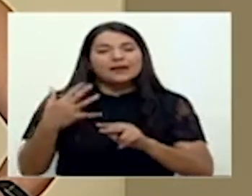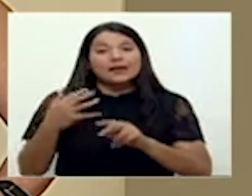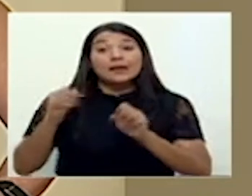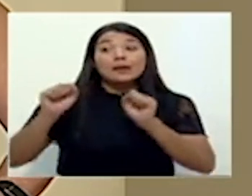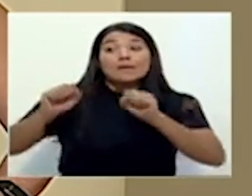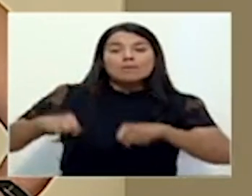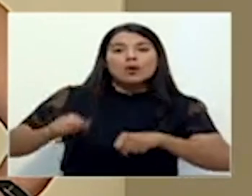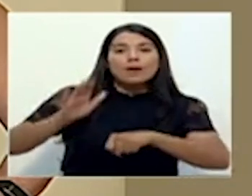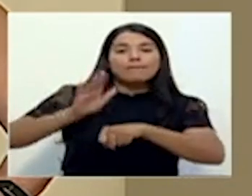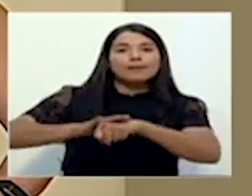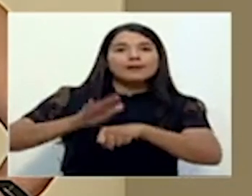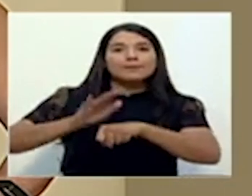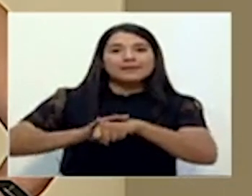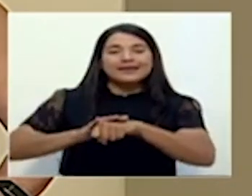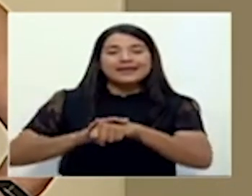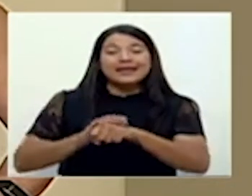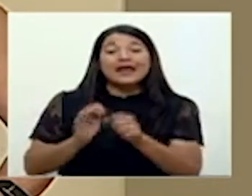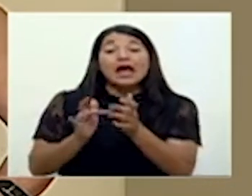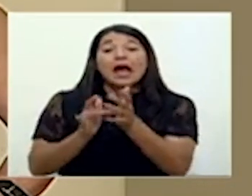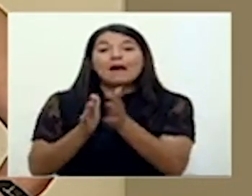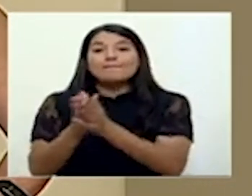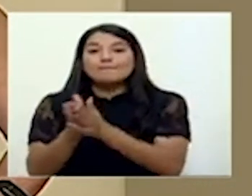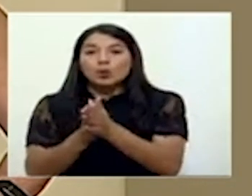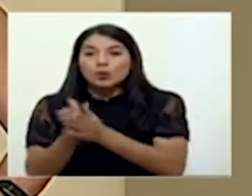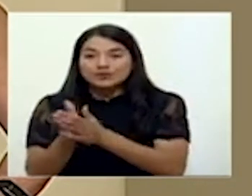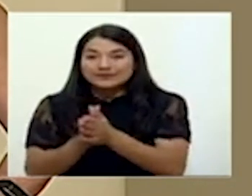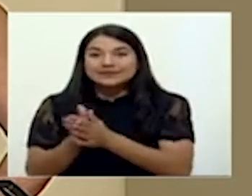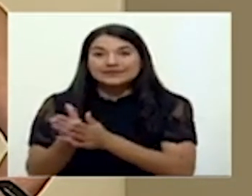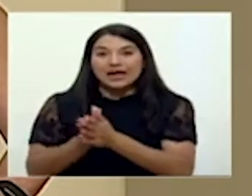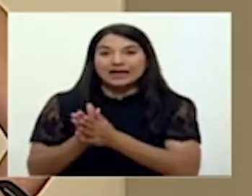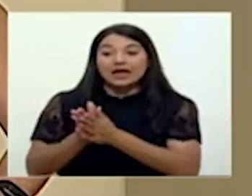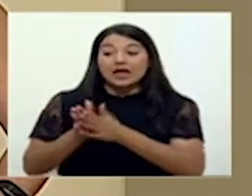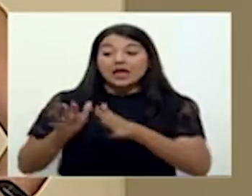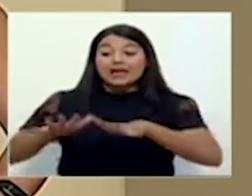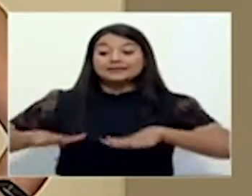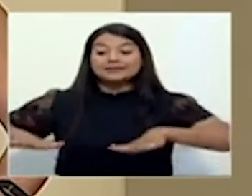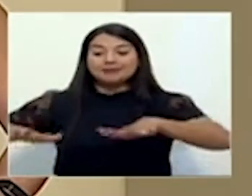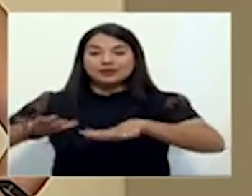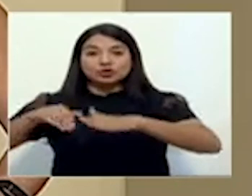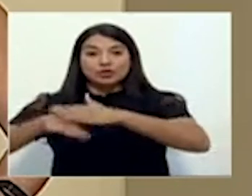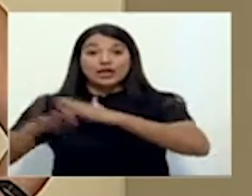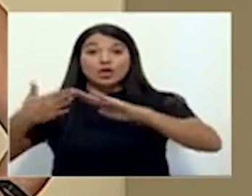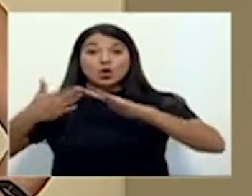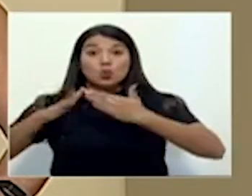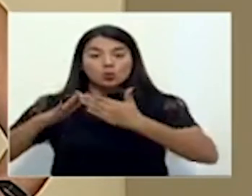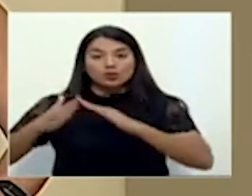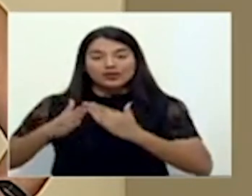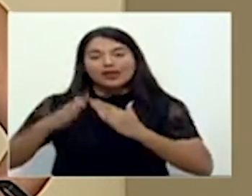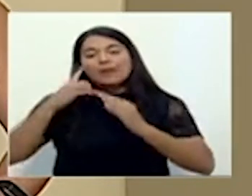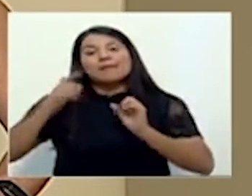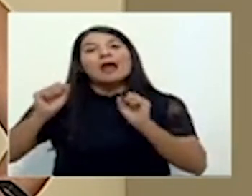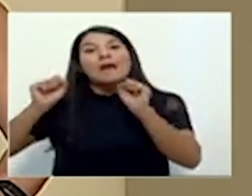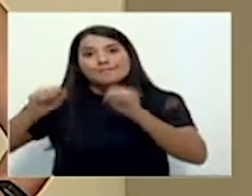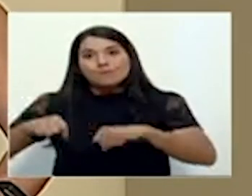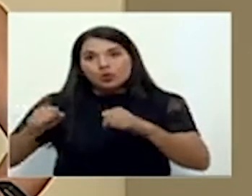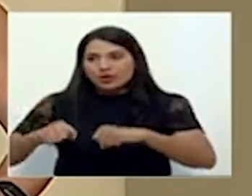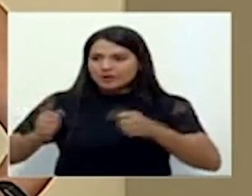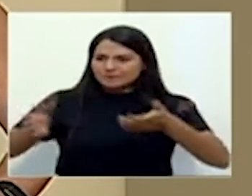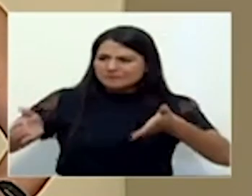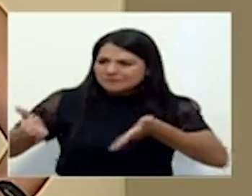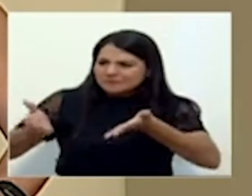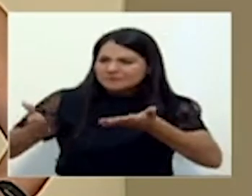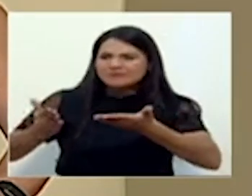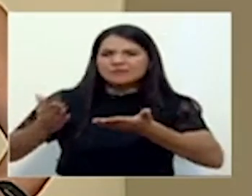aprovechamiento de estos espacios comunales para impulsar una labor preventiva. Y en este